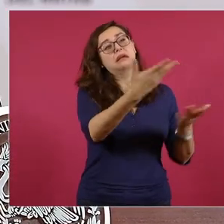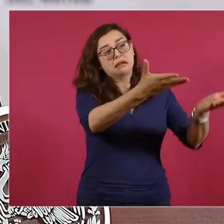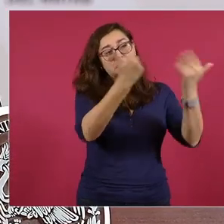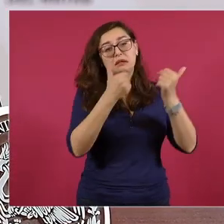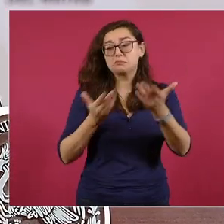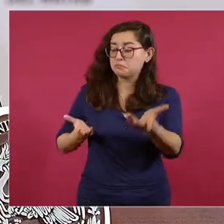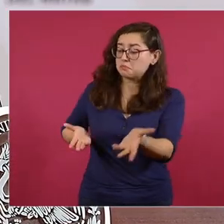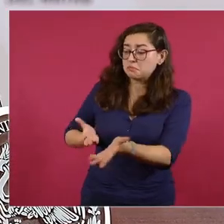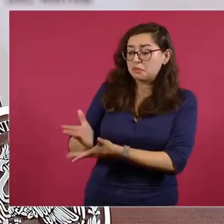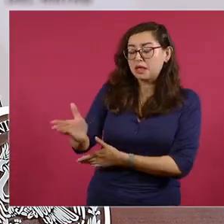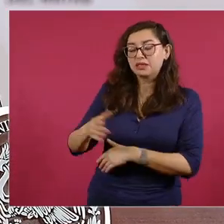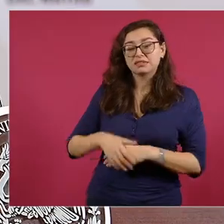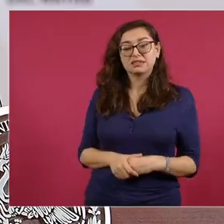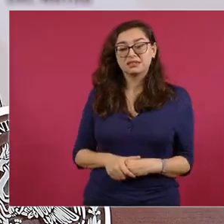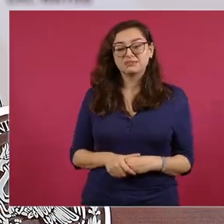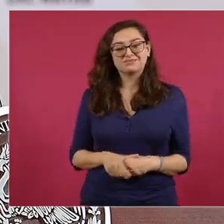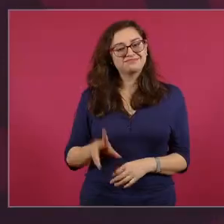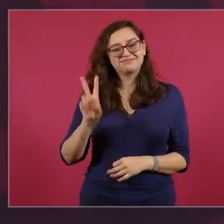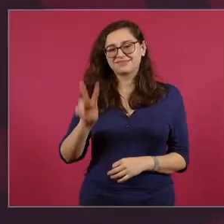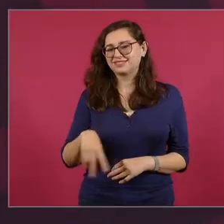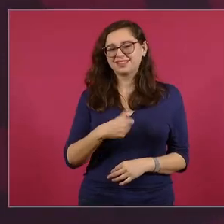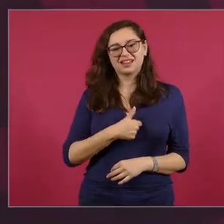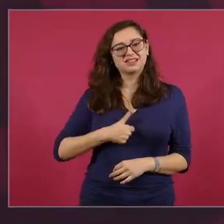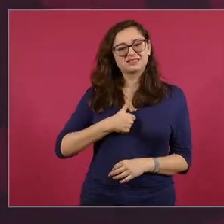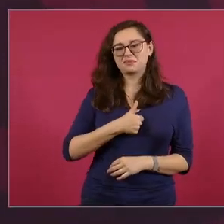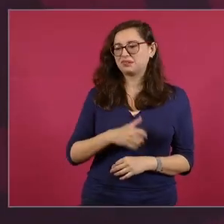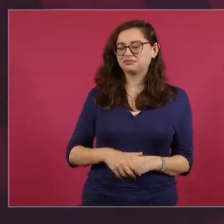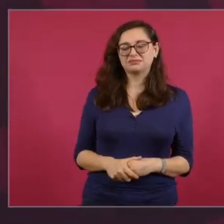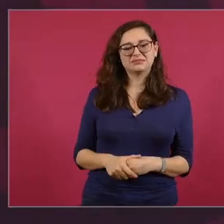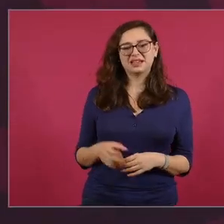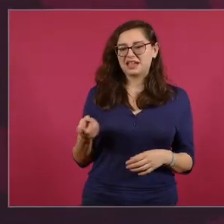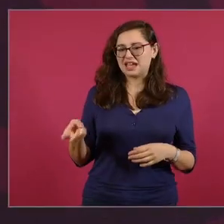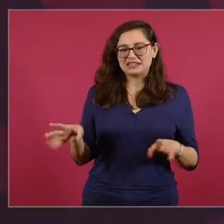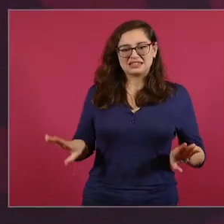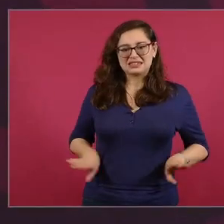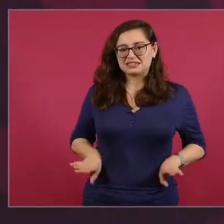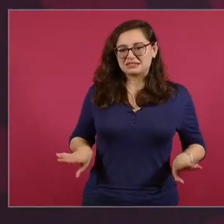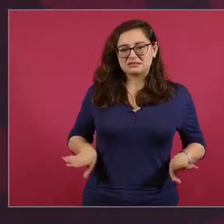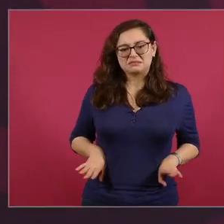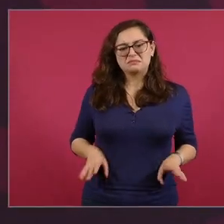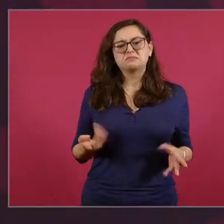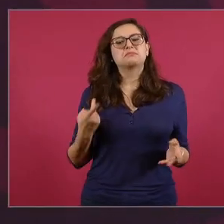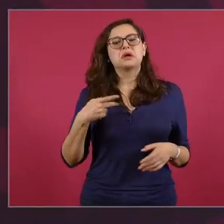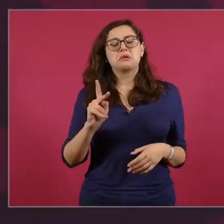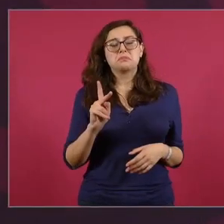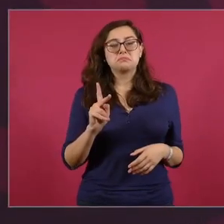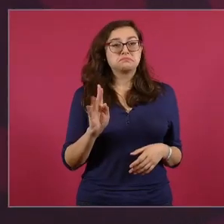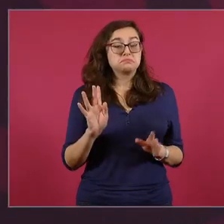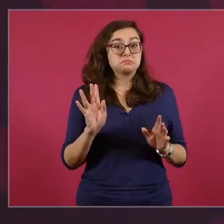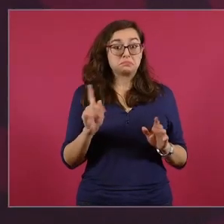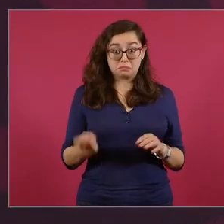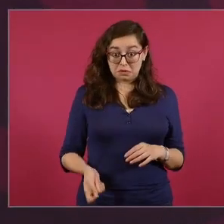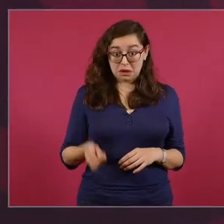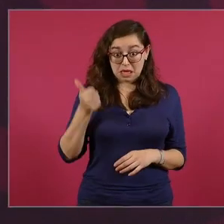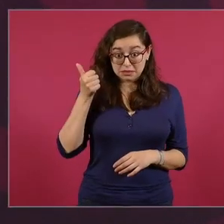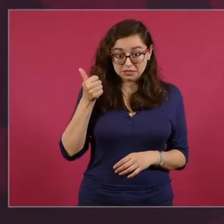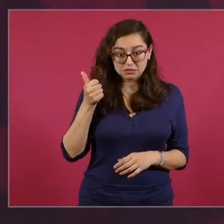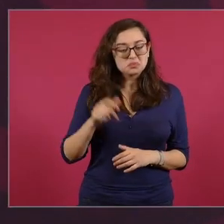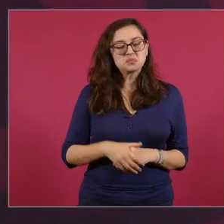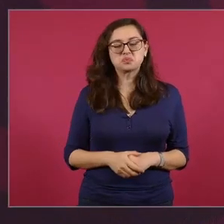es de veras muy lamentable no es la primera vez que sucede